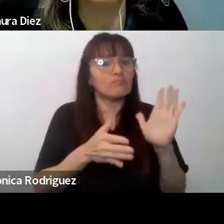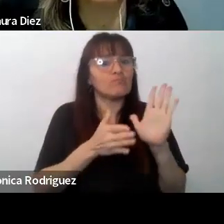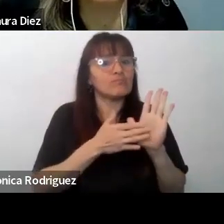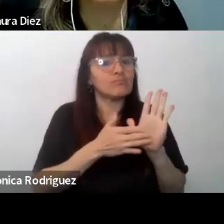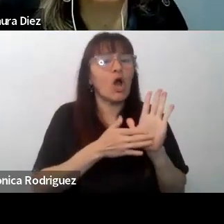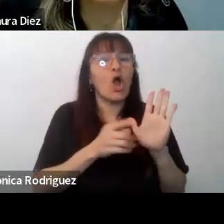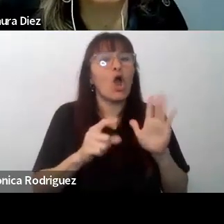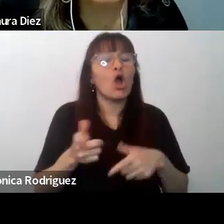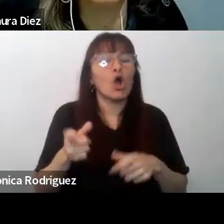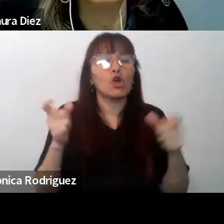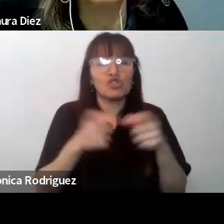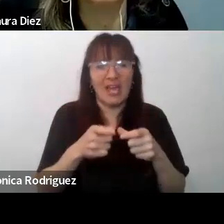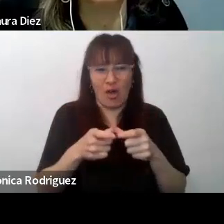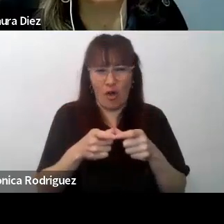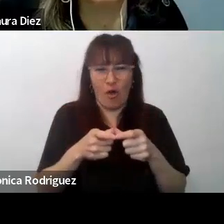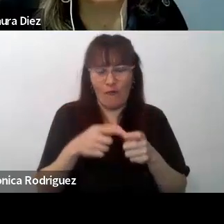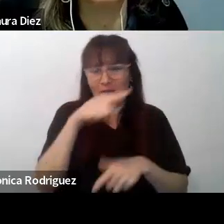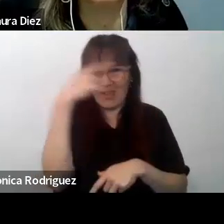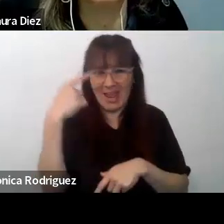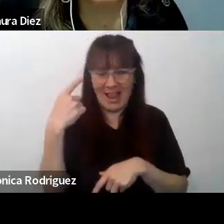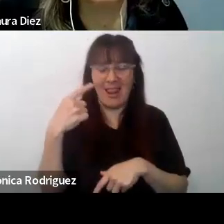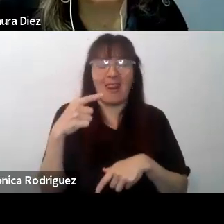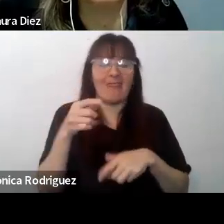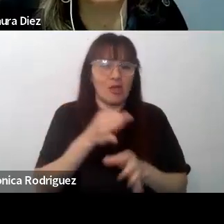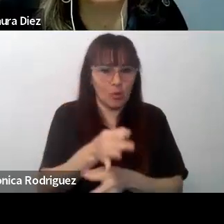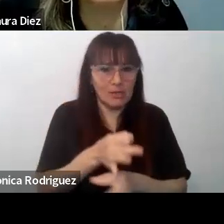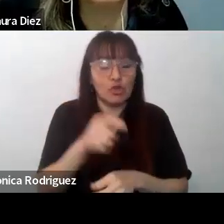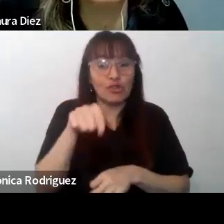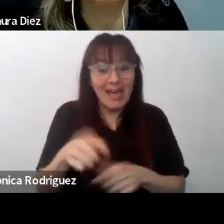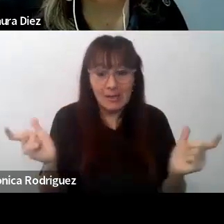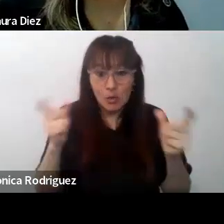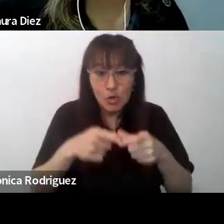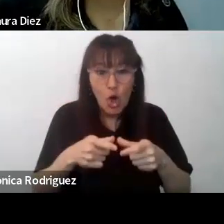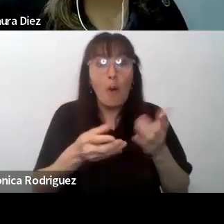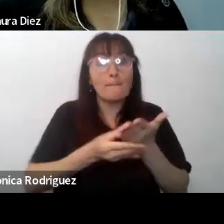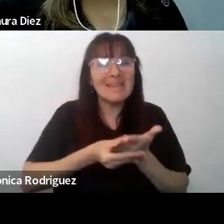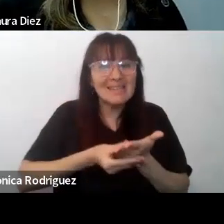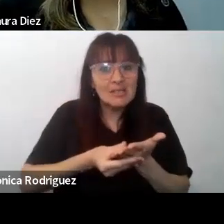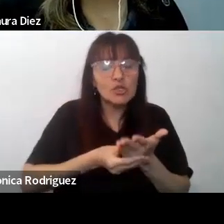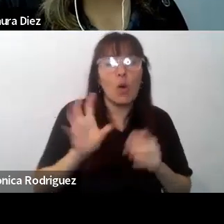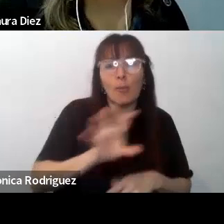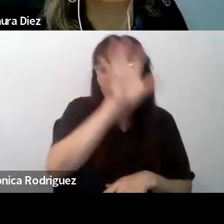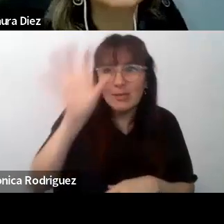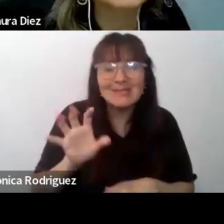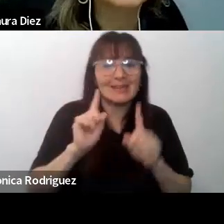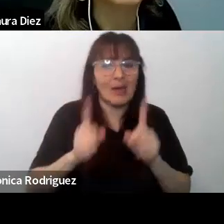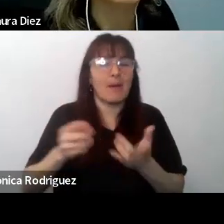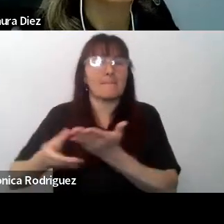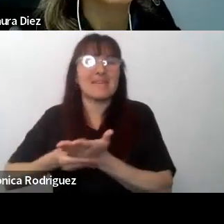Federal de Educación, donde se reúnen ministros de las provincias con el ministro de la nación.